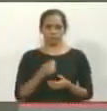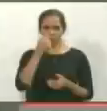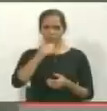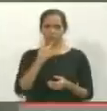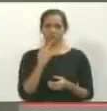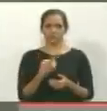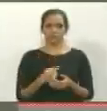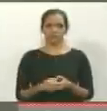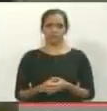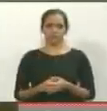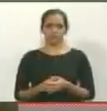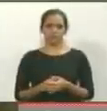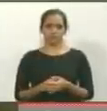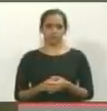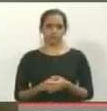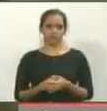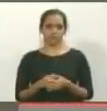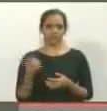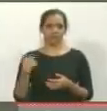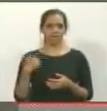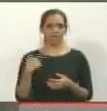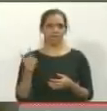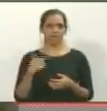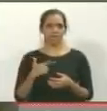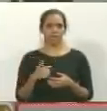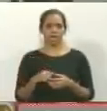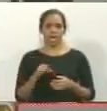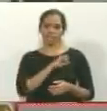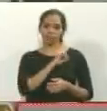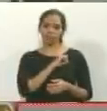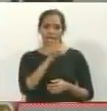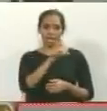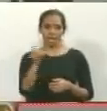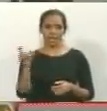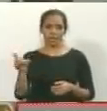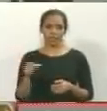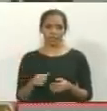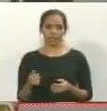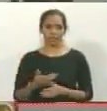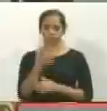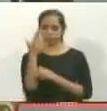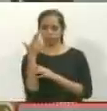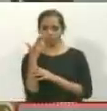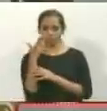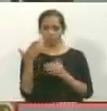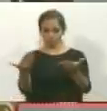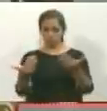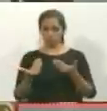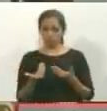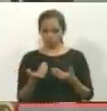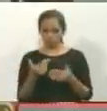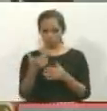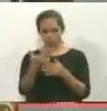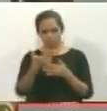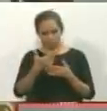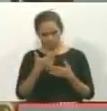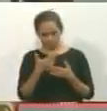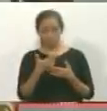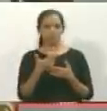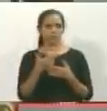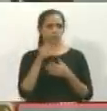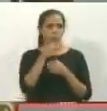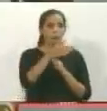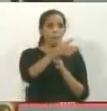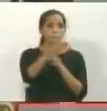que tenía que asustar a la gente. Sacó un revólver, me lo dio, me dijo que tenía que apuntar a la